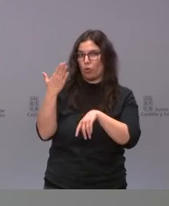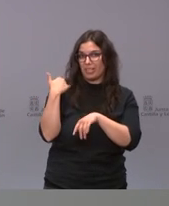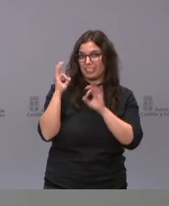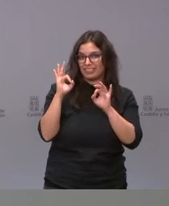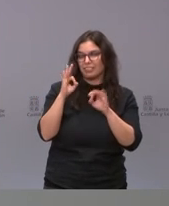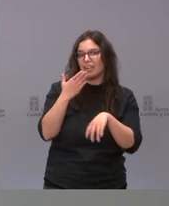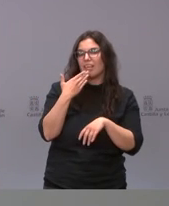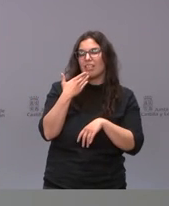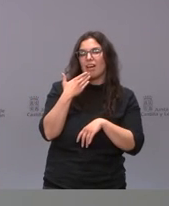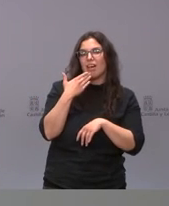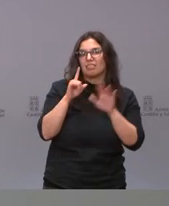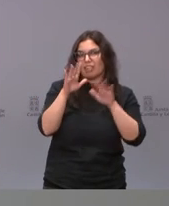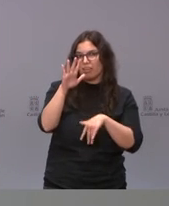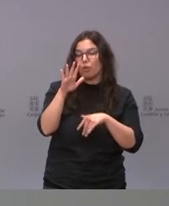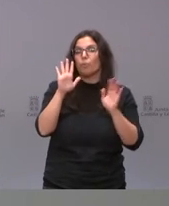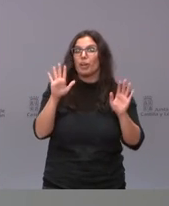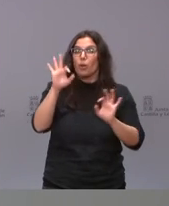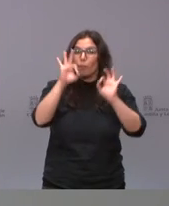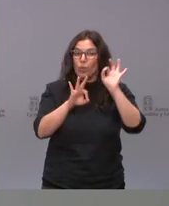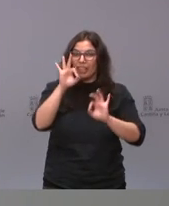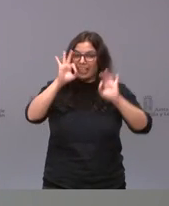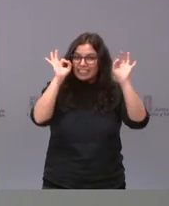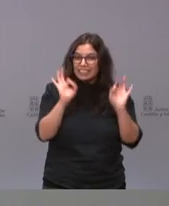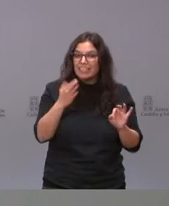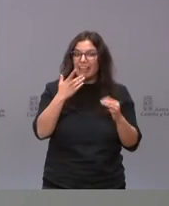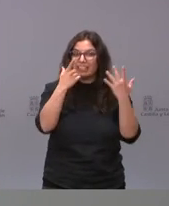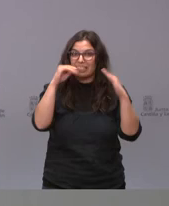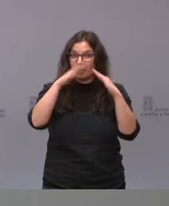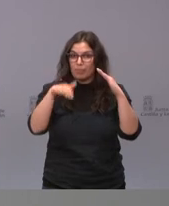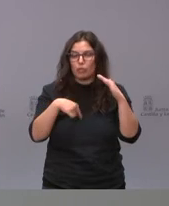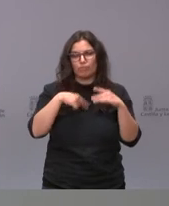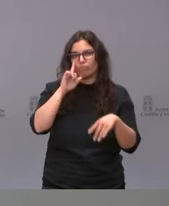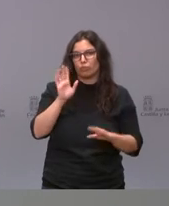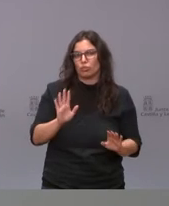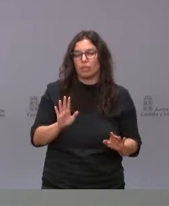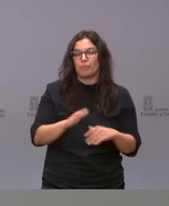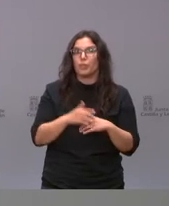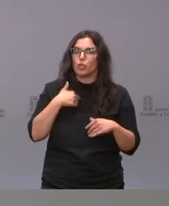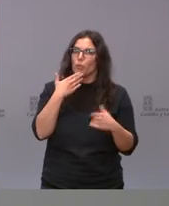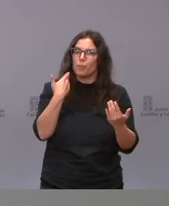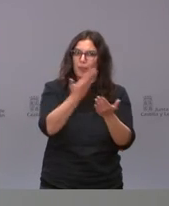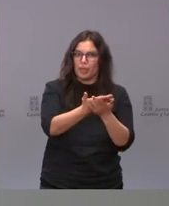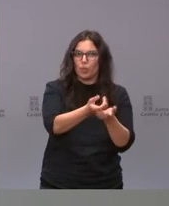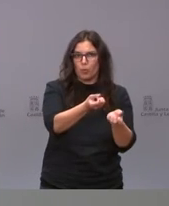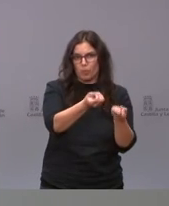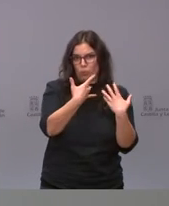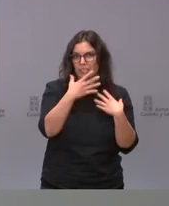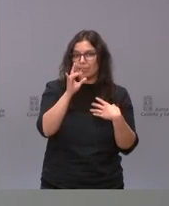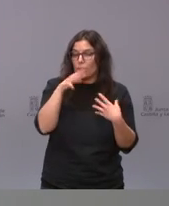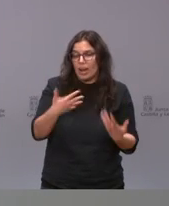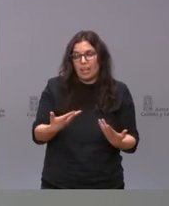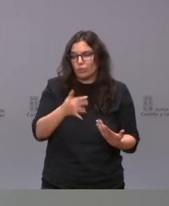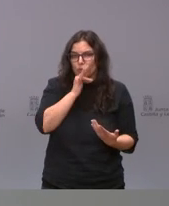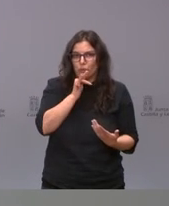pero el porcentaje exactamente ahora mismo no lo sé sí que he pedido que me lo digan pero en este momento